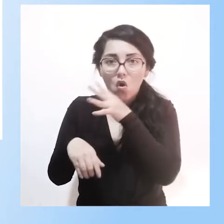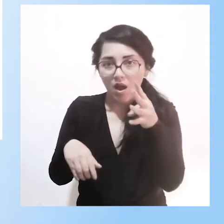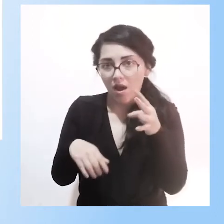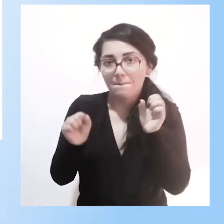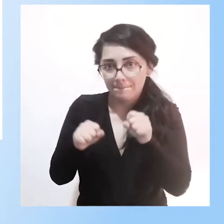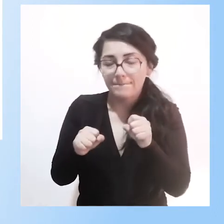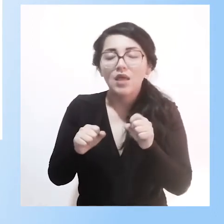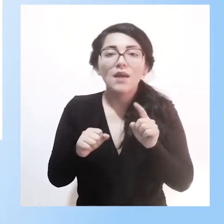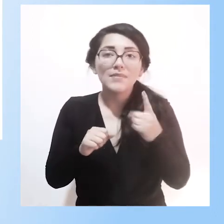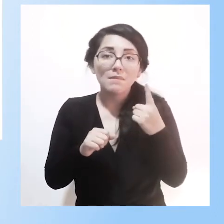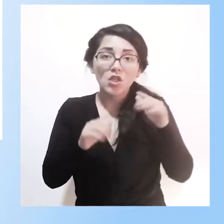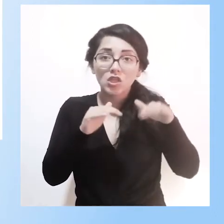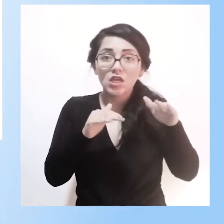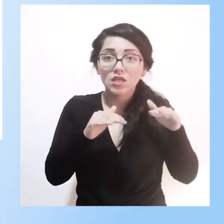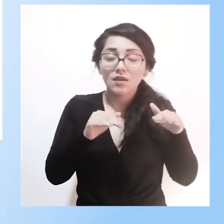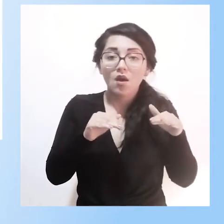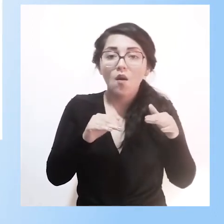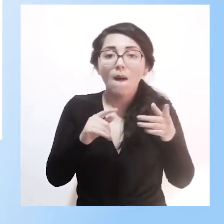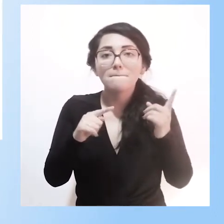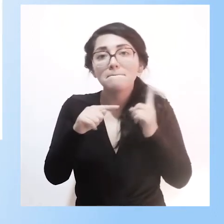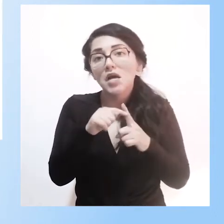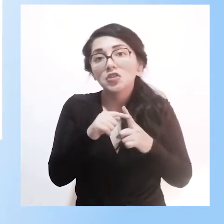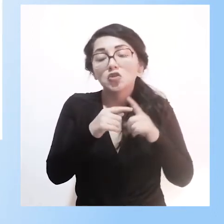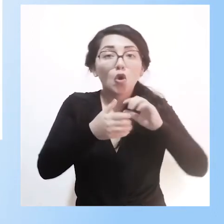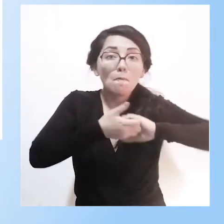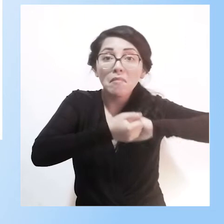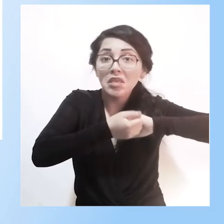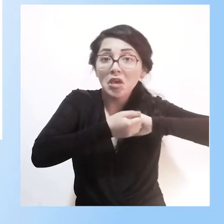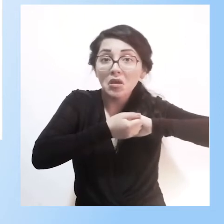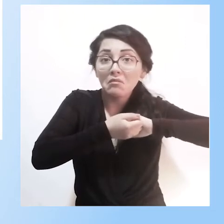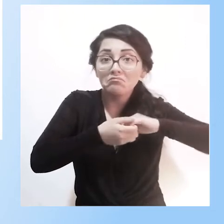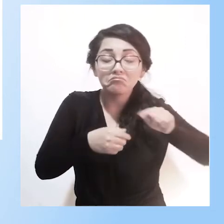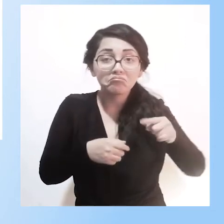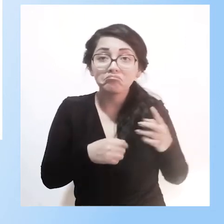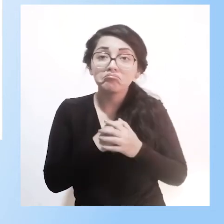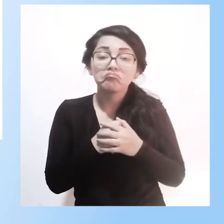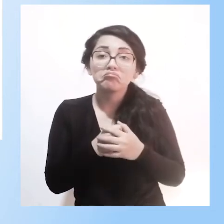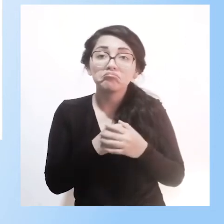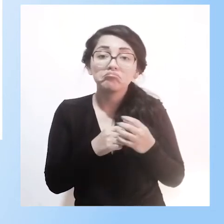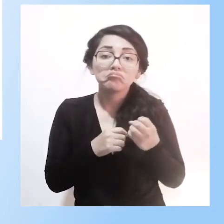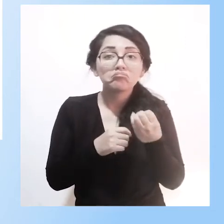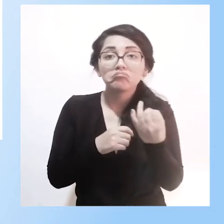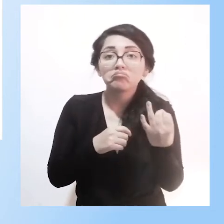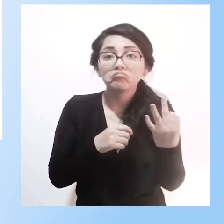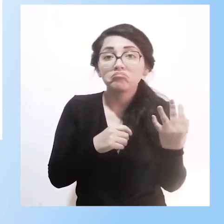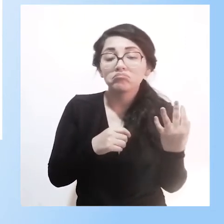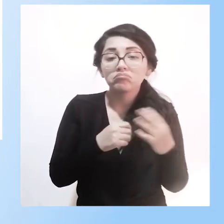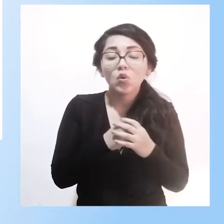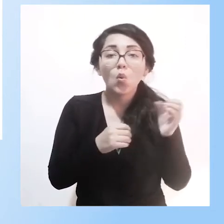chico con, de pronto, amigos, compañeros de escuela e incluso a veces